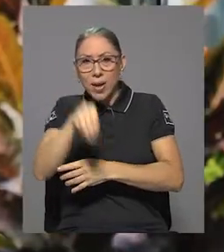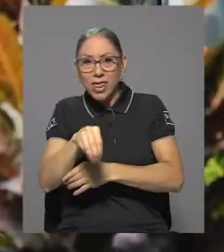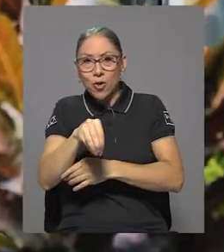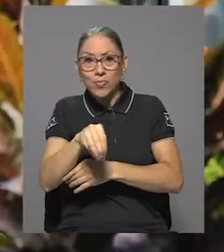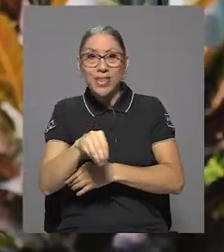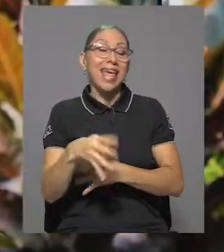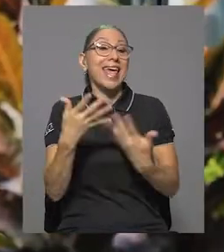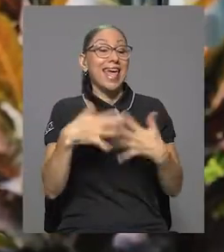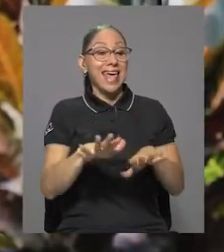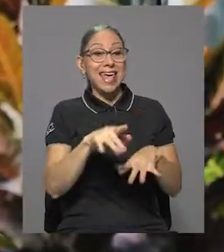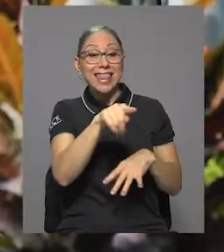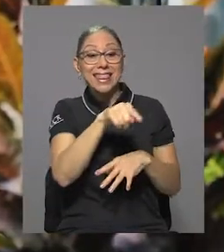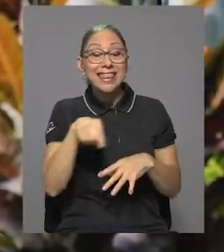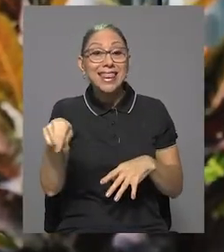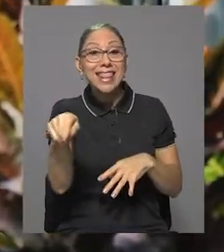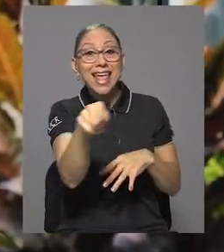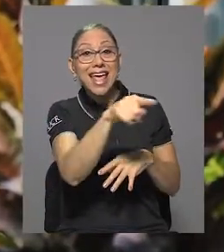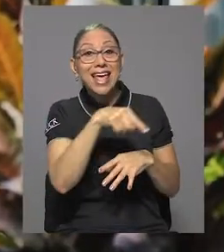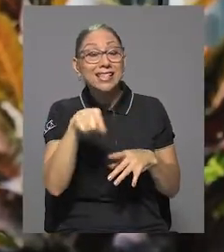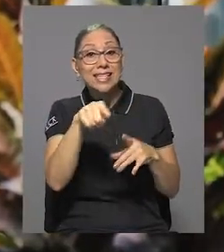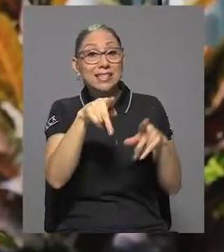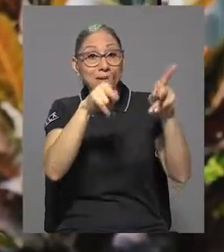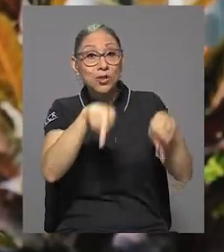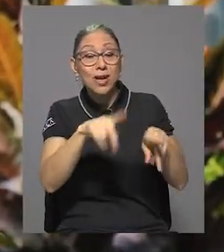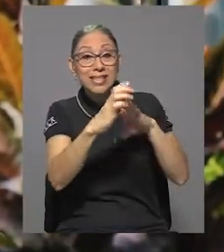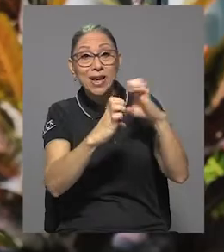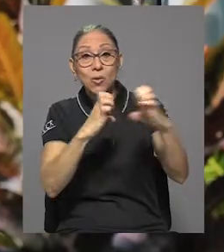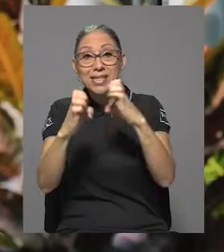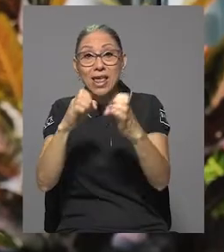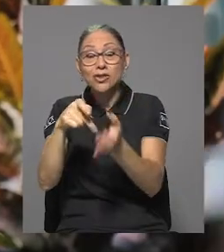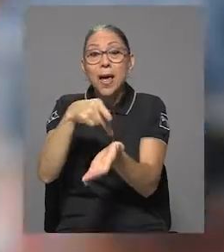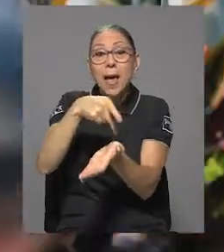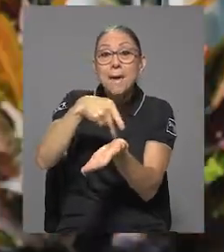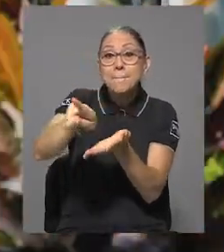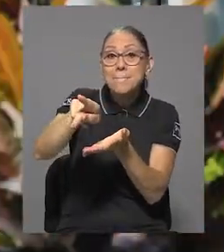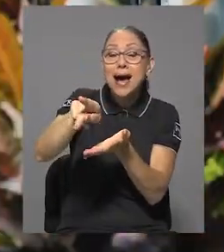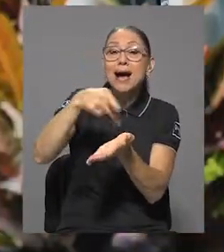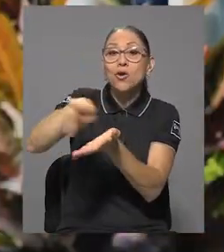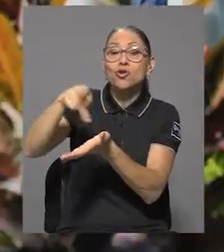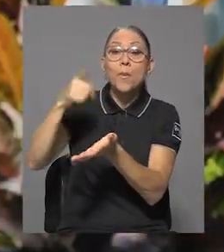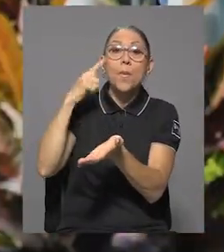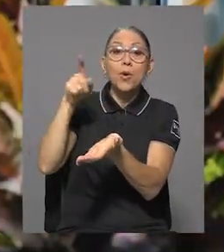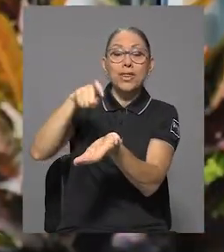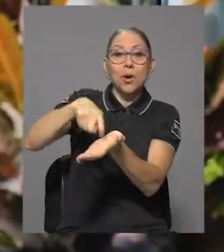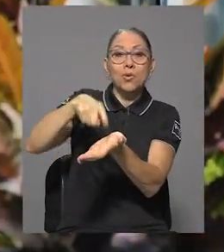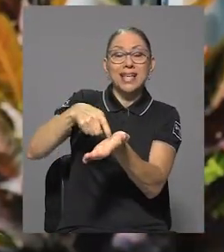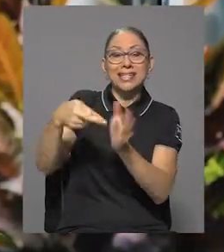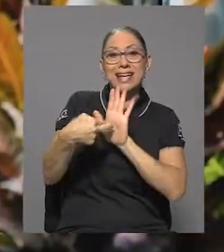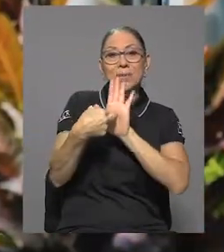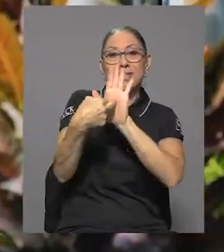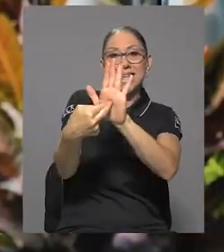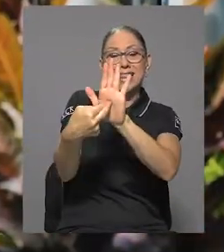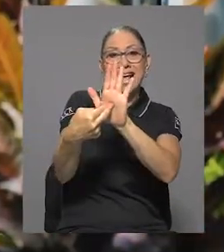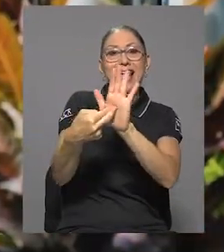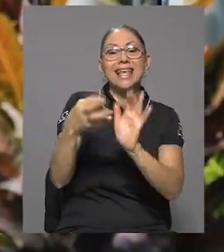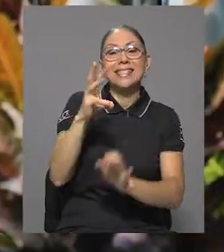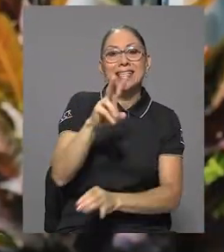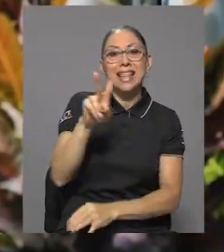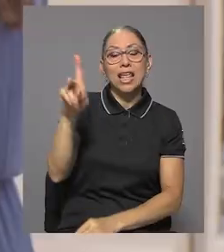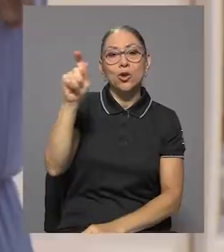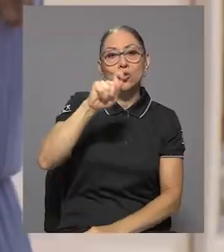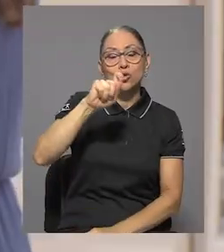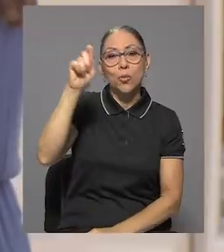encuestados hacen pagos por deudas que representan el 62.5% o más de sus ingresos.